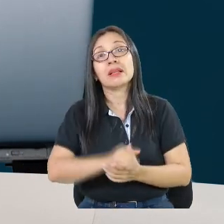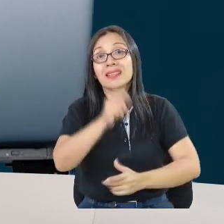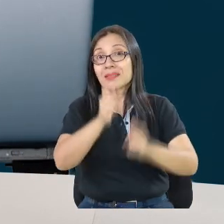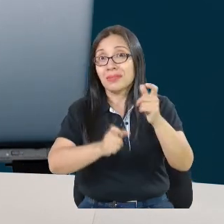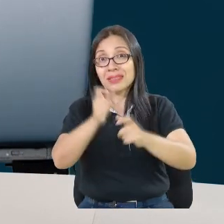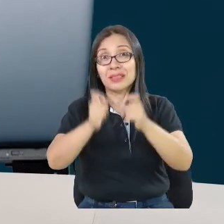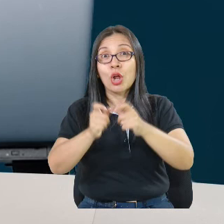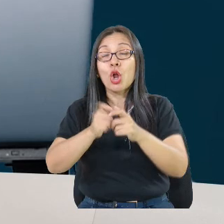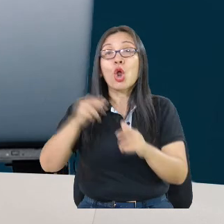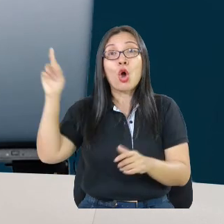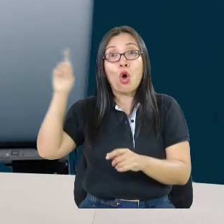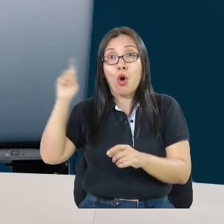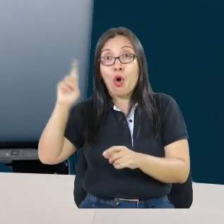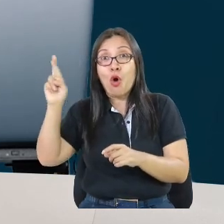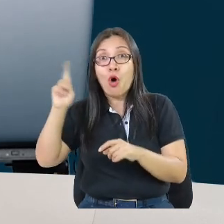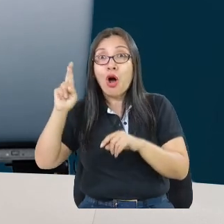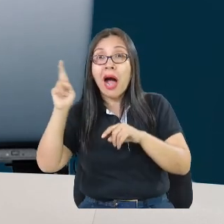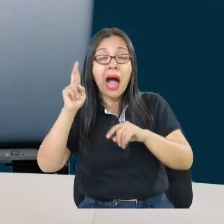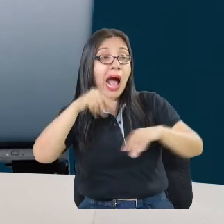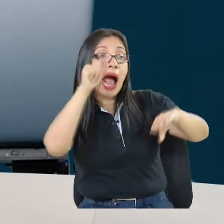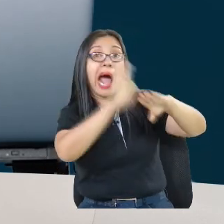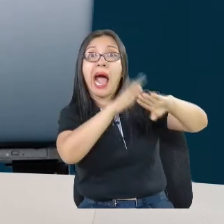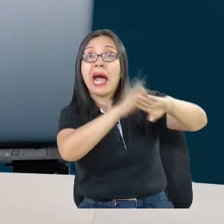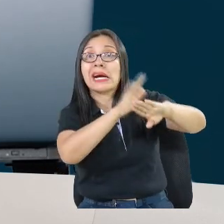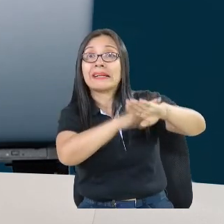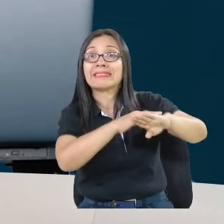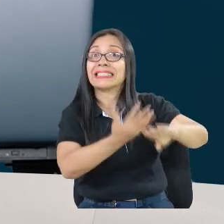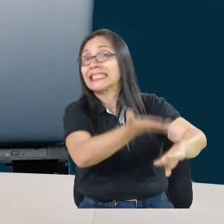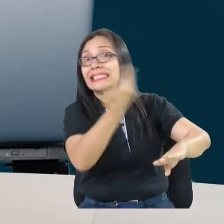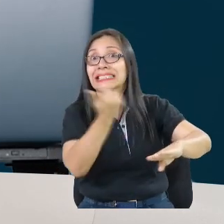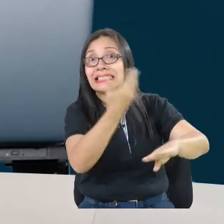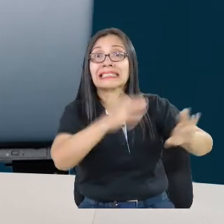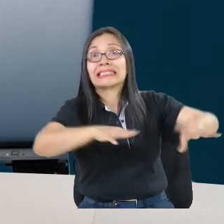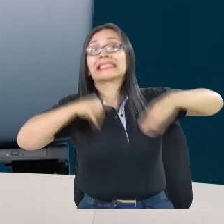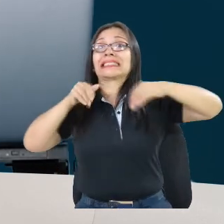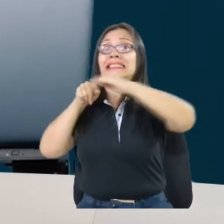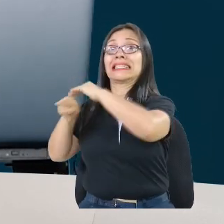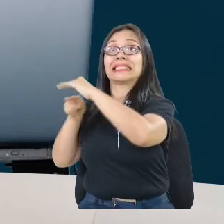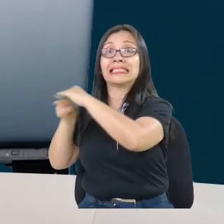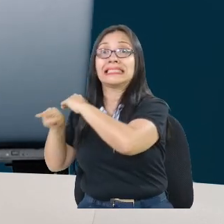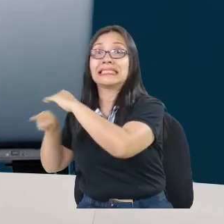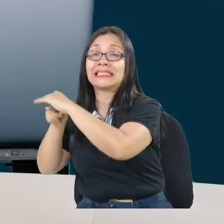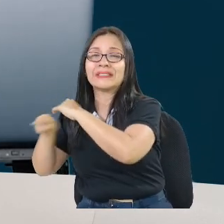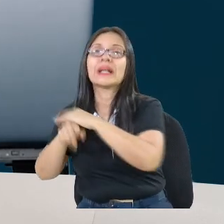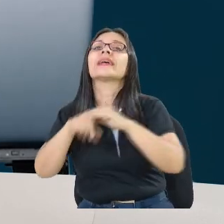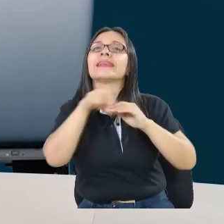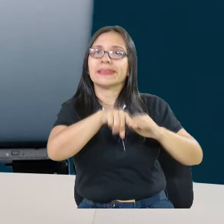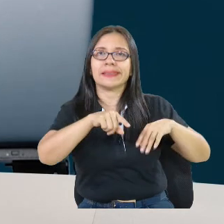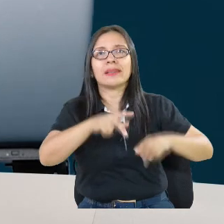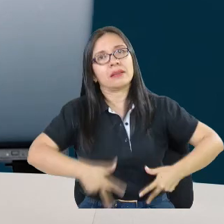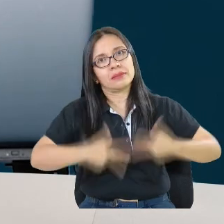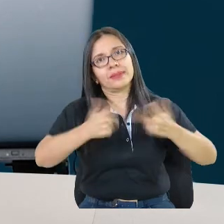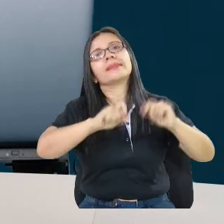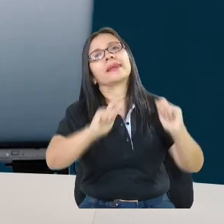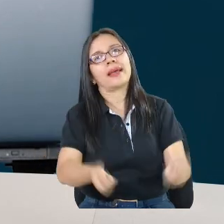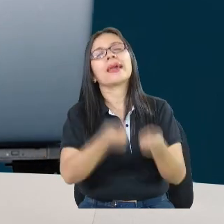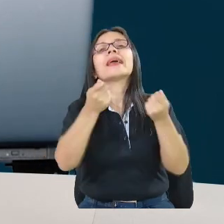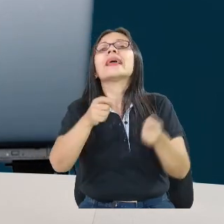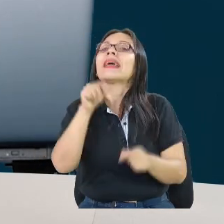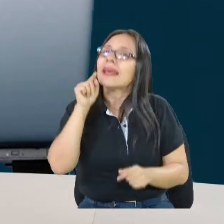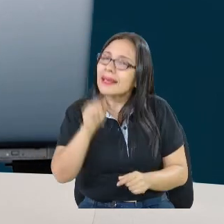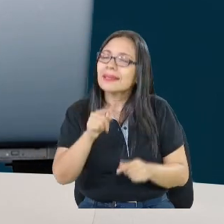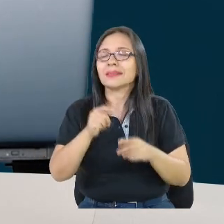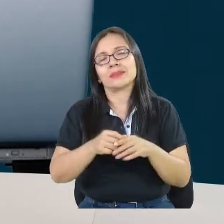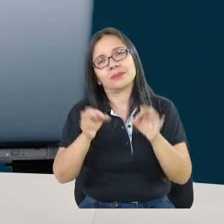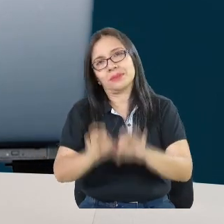nuestros sensores que estaban en territorio pudieron dar el aviso y evacuar a las personas y se salvaron vidas. Y esto es lo que nosotros queremos